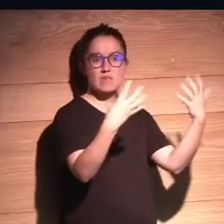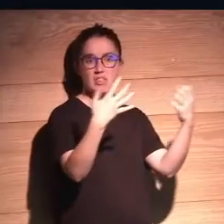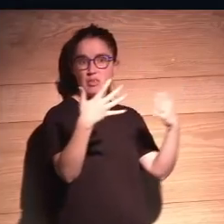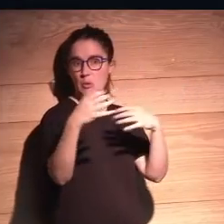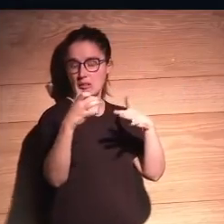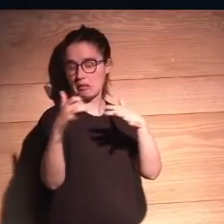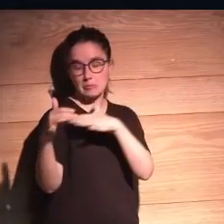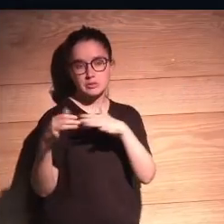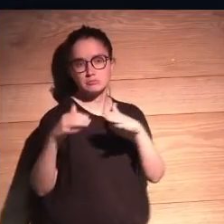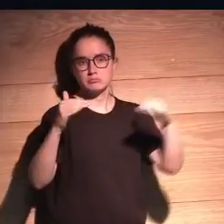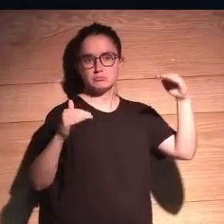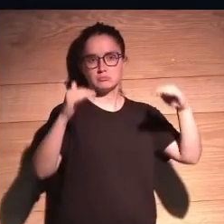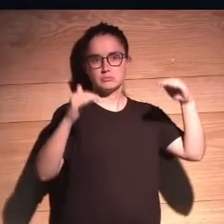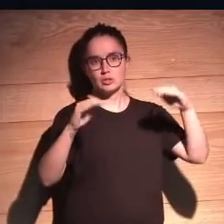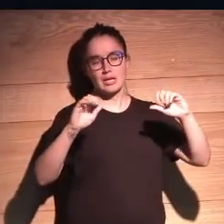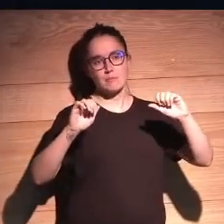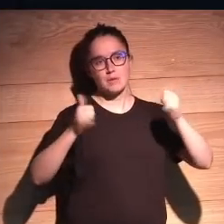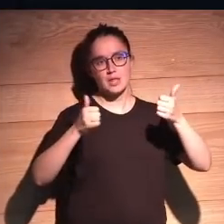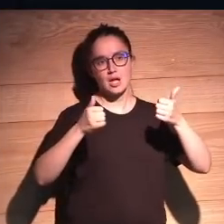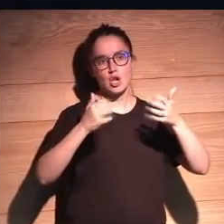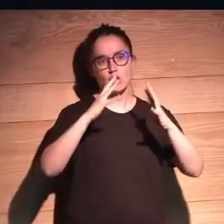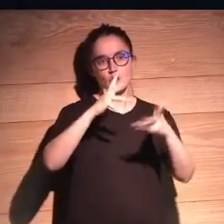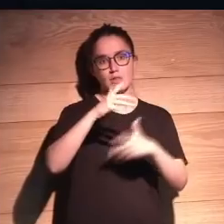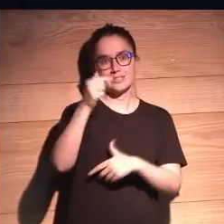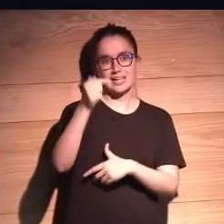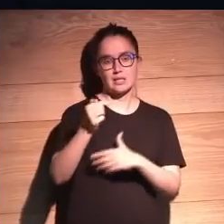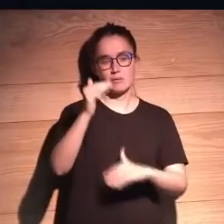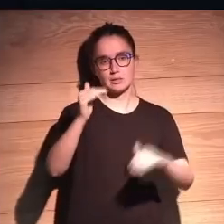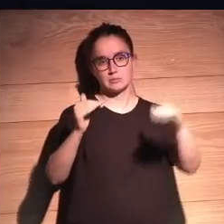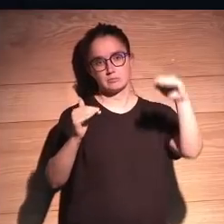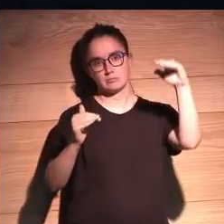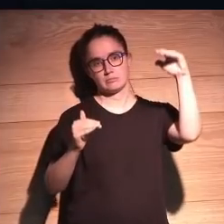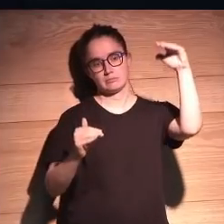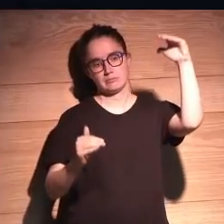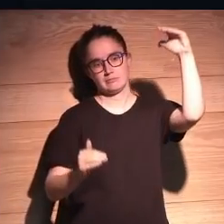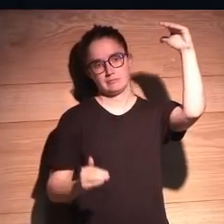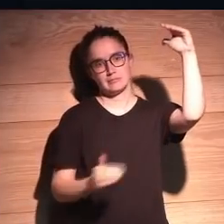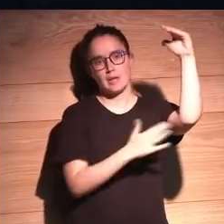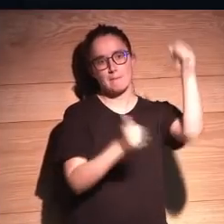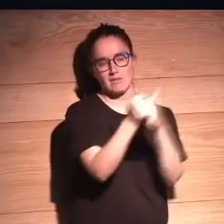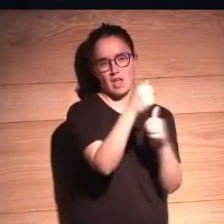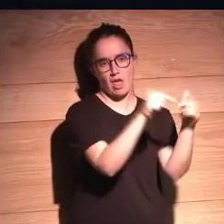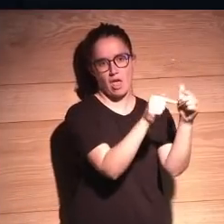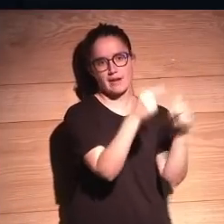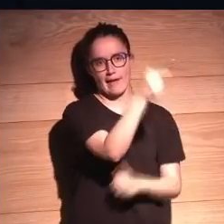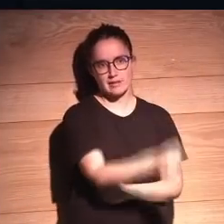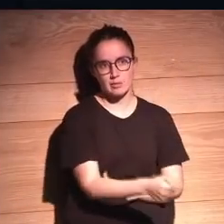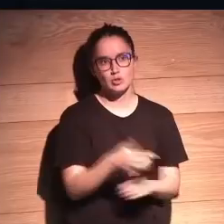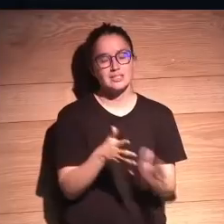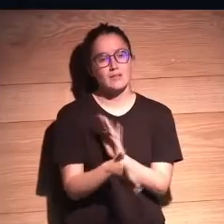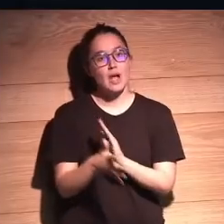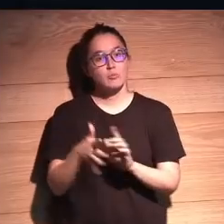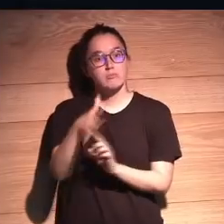Y entonces empieza la tendencia a las noticias negativas como preferidas en los medios de comunicación. O sea que aquí hay un fenómeno